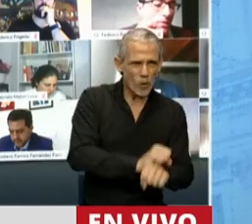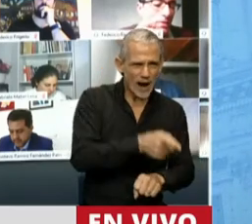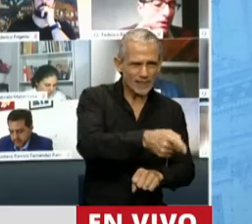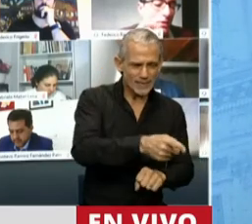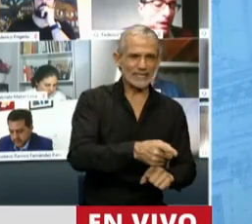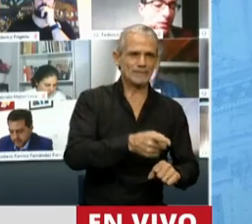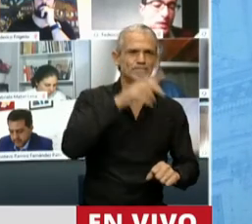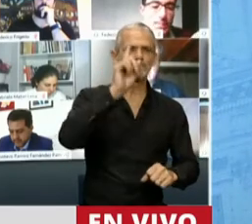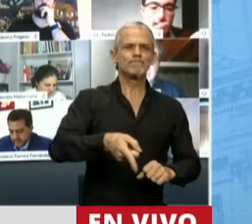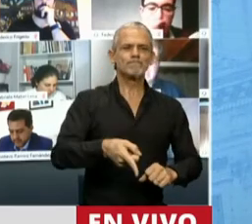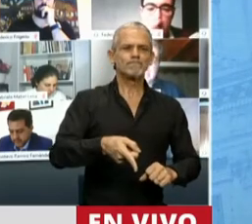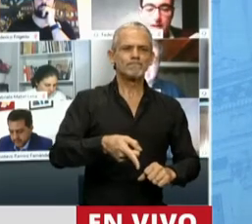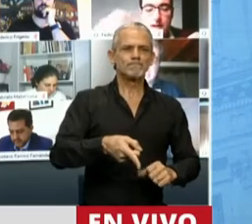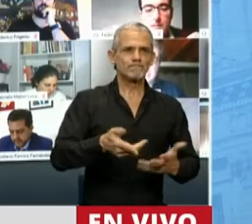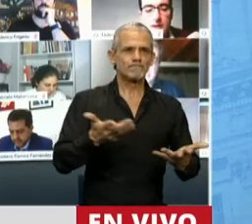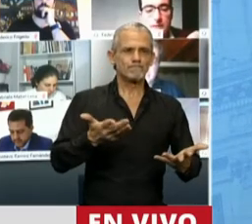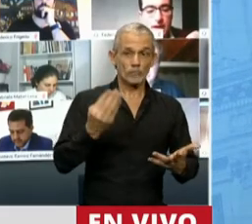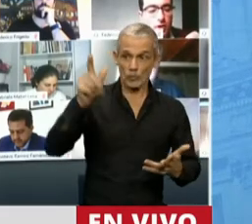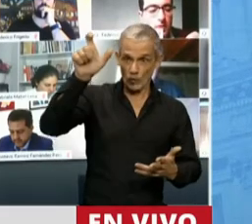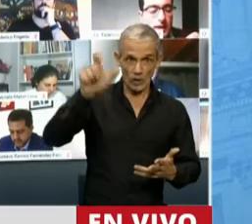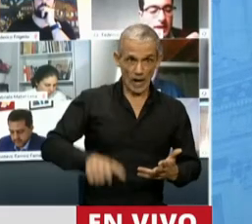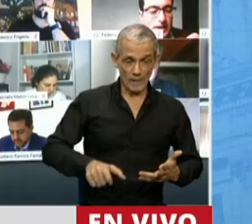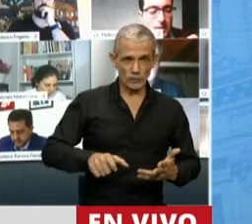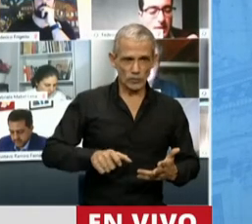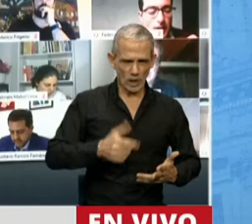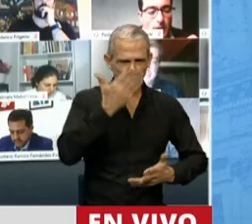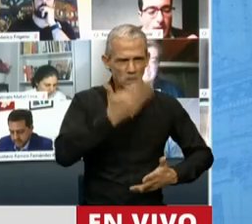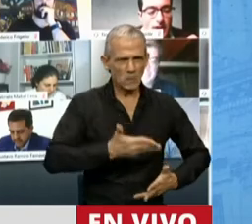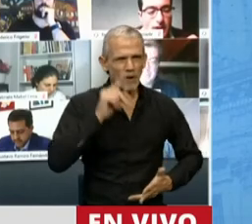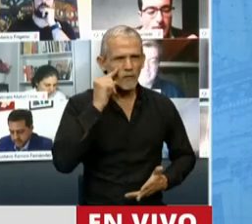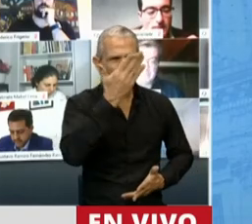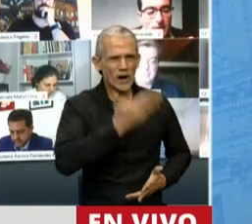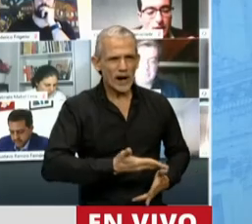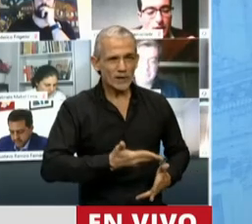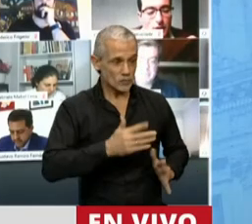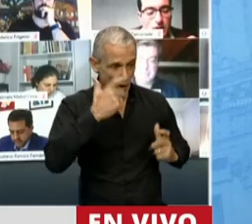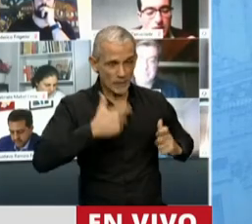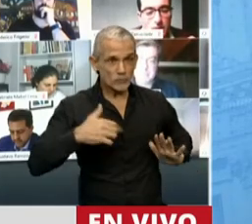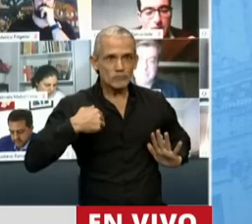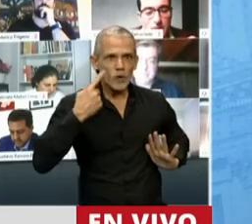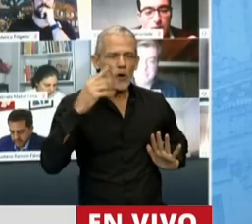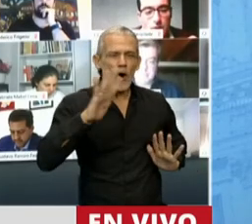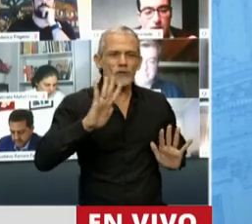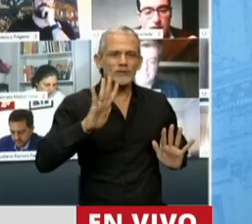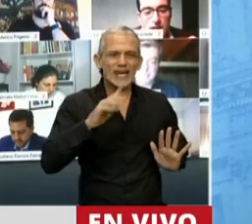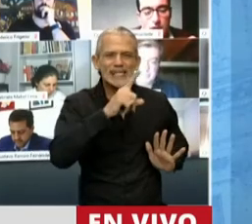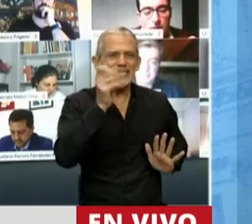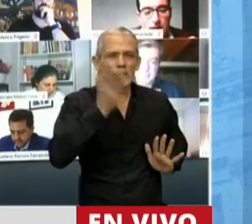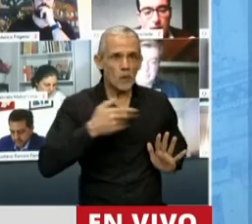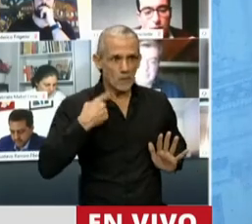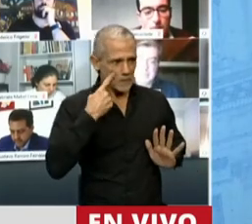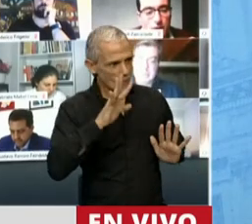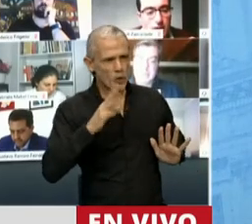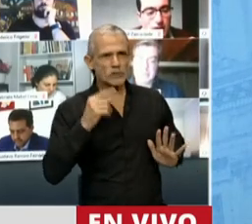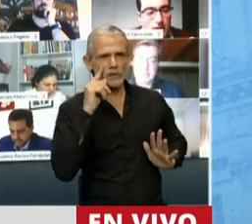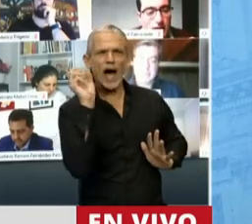un ser humano que debo decir que no conocía en la plenitud, y que lo